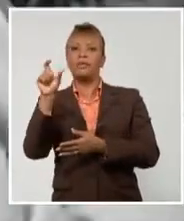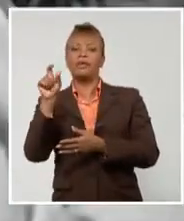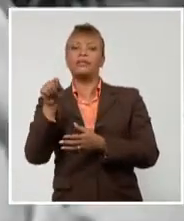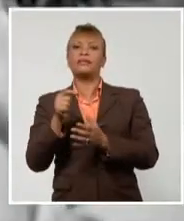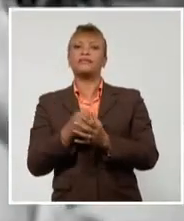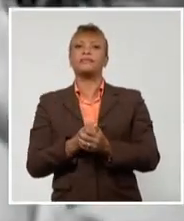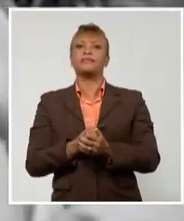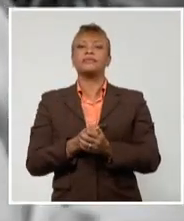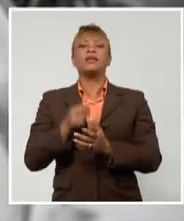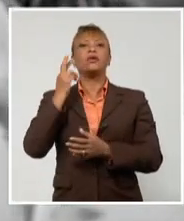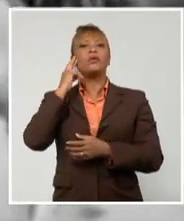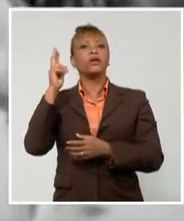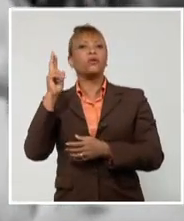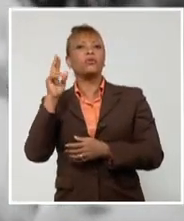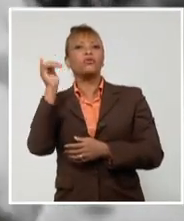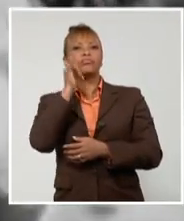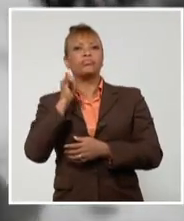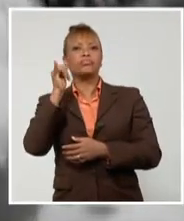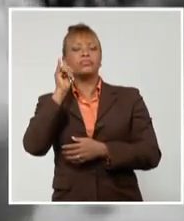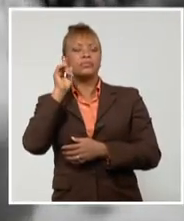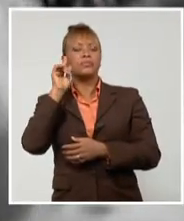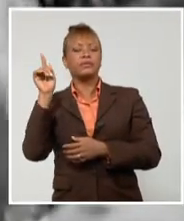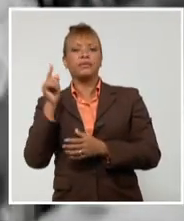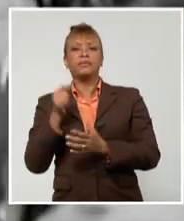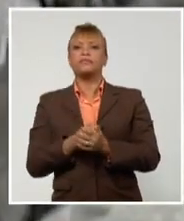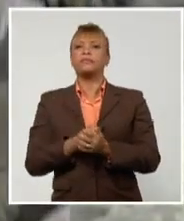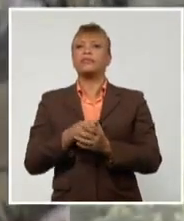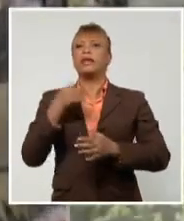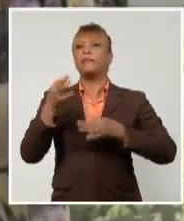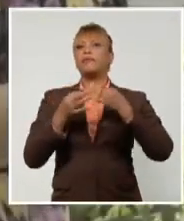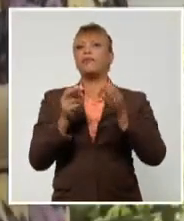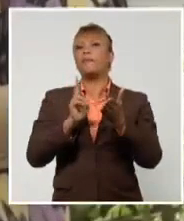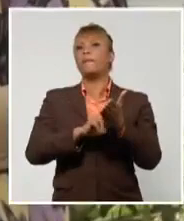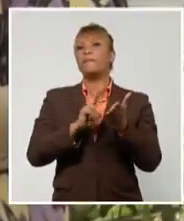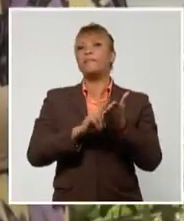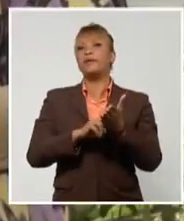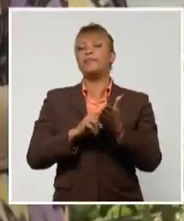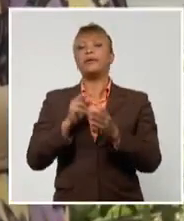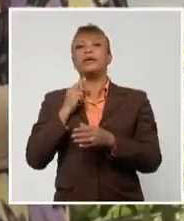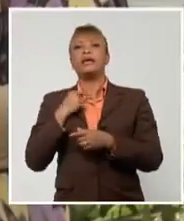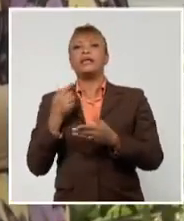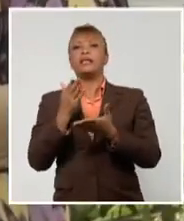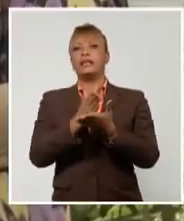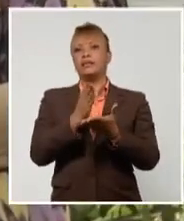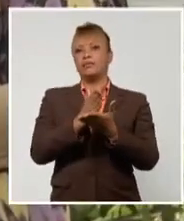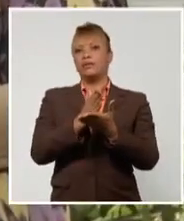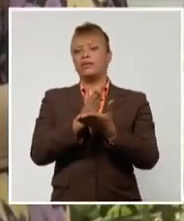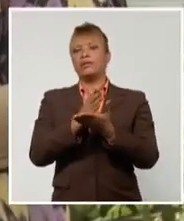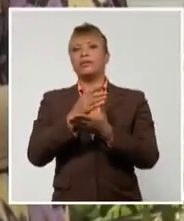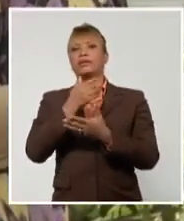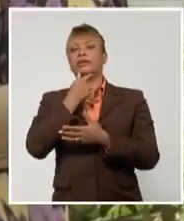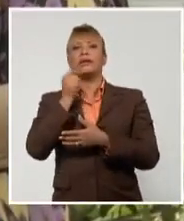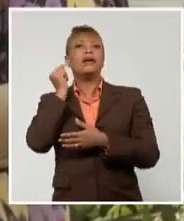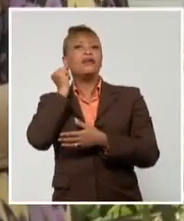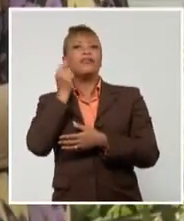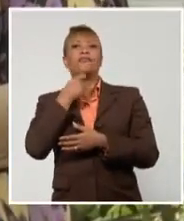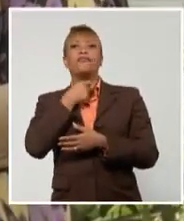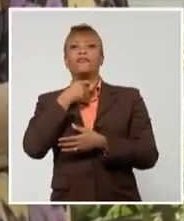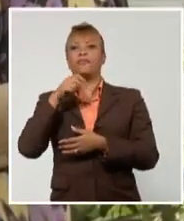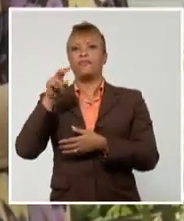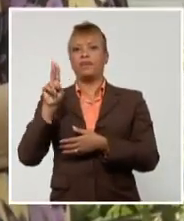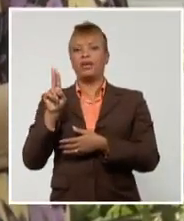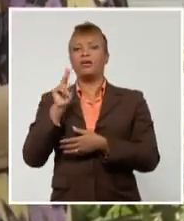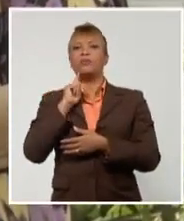recordó en un audiovisual la curadora Margarita Ruiz, quien fue miembro de la Federación de Estudiantes Universitarios, FEU, cuando José Antonio la